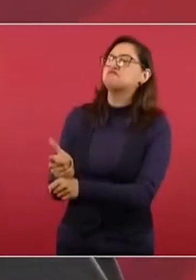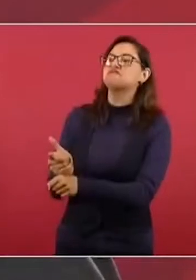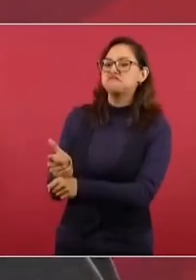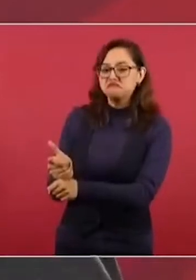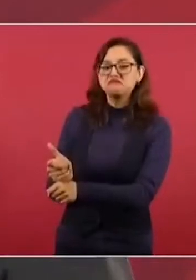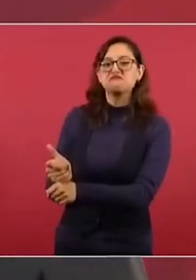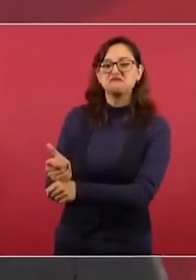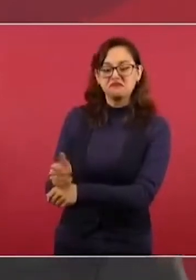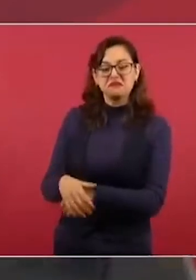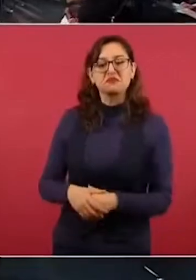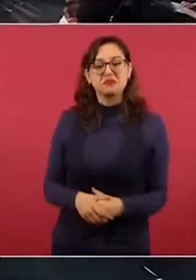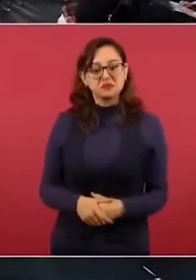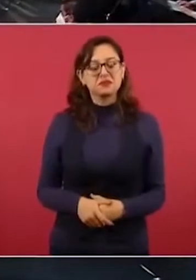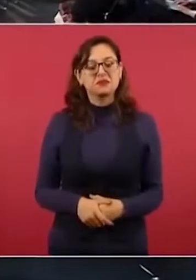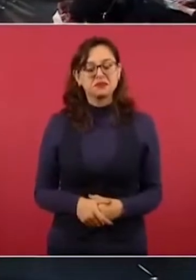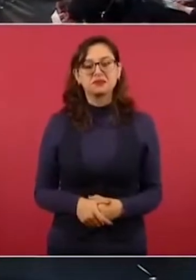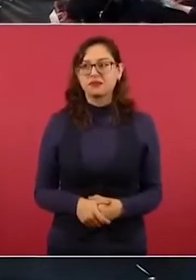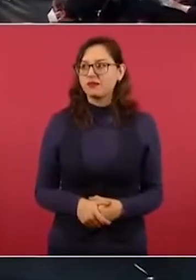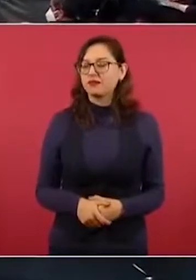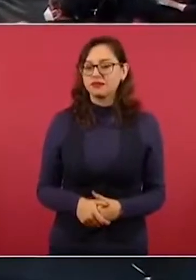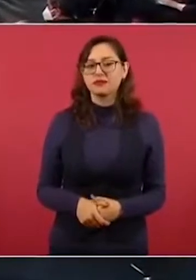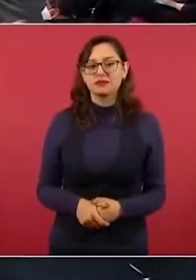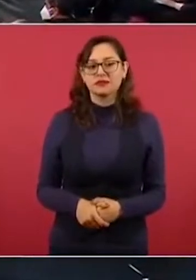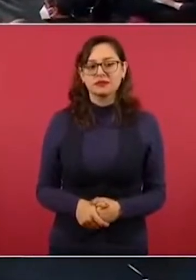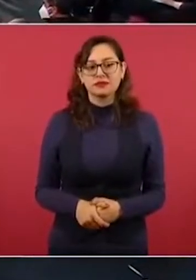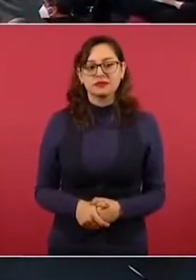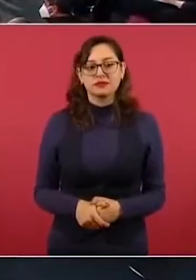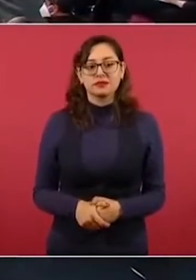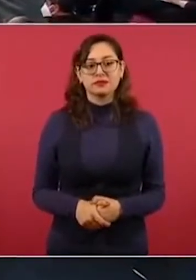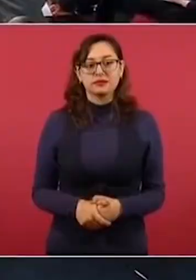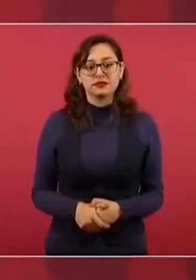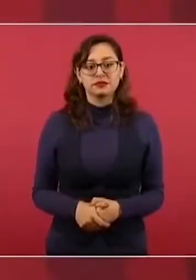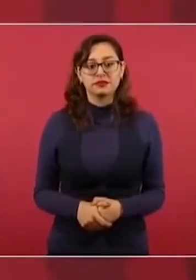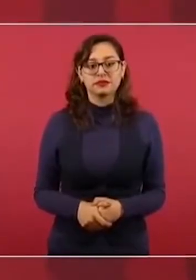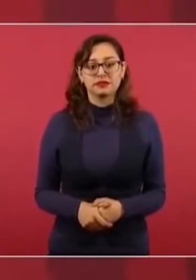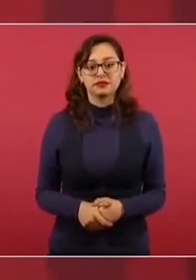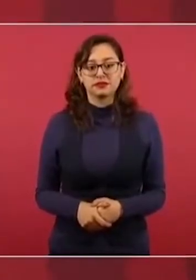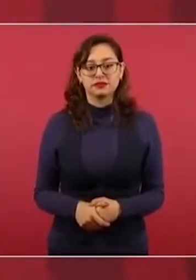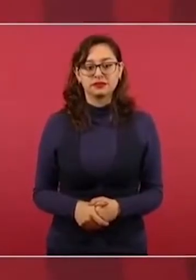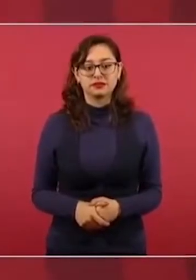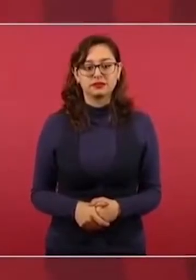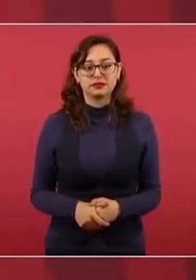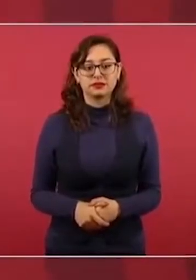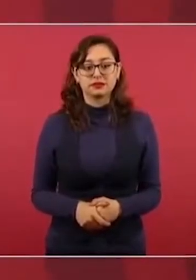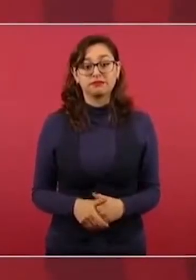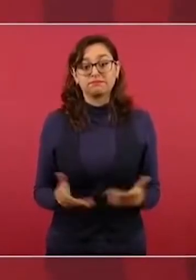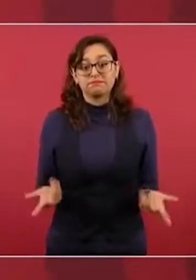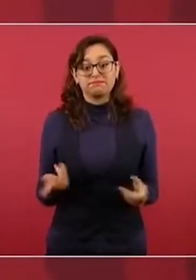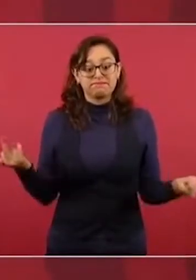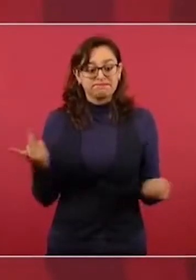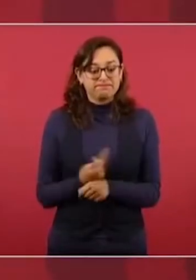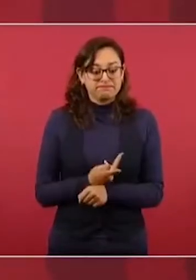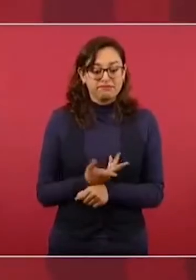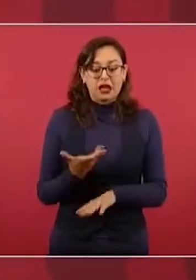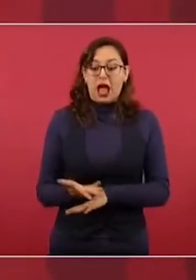Durante la conferencia matutina llevada a cabo en el Palacio Nacional, el mandatario Andrés Manuel López Obrador enfatizó que el Papa Francisco es un verdadero pastor, un seguidor de